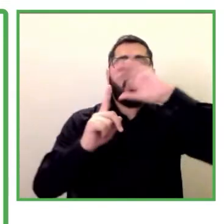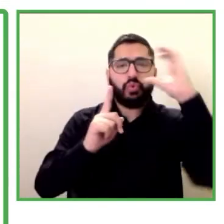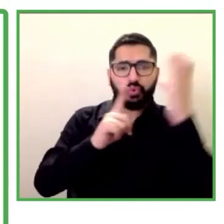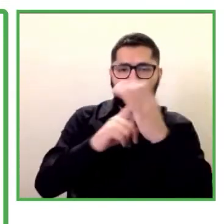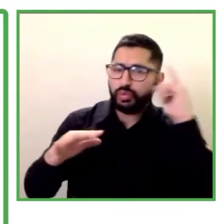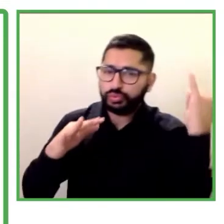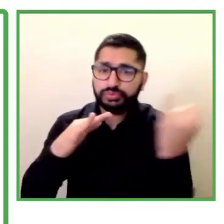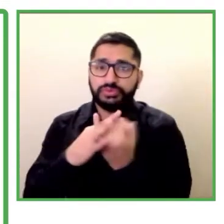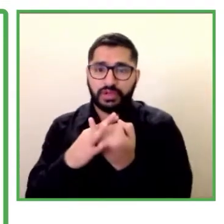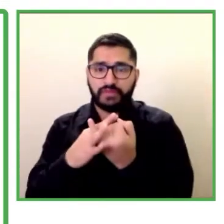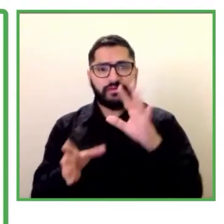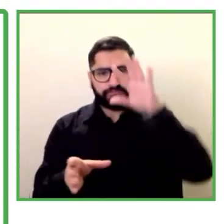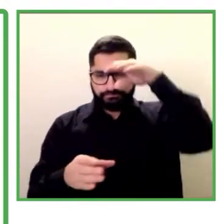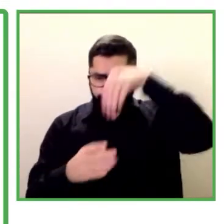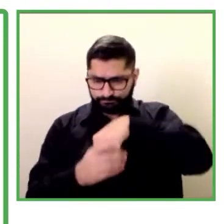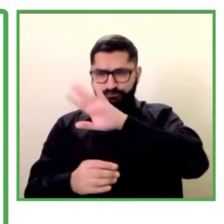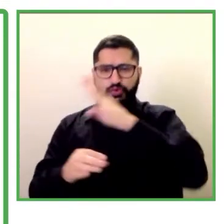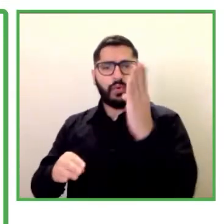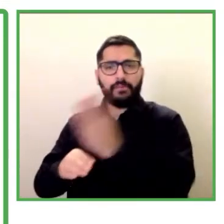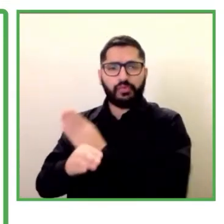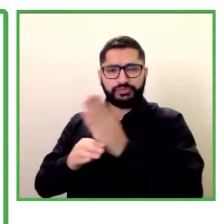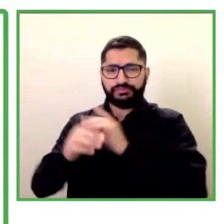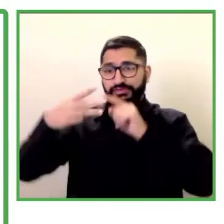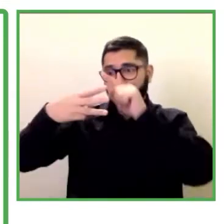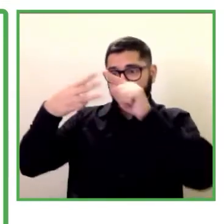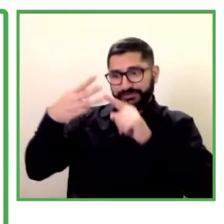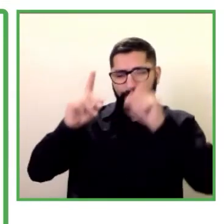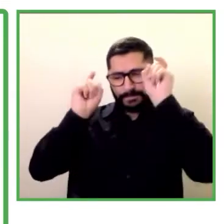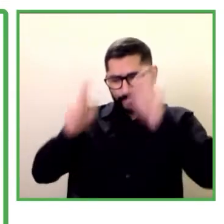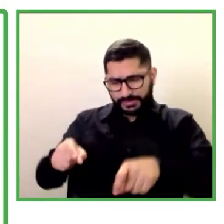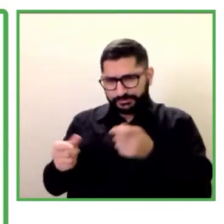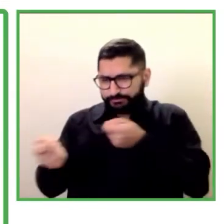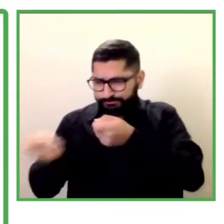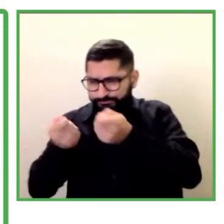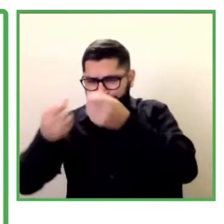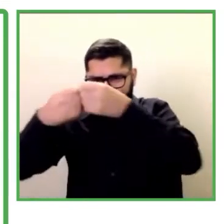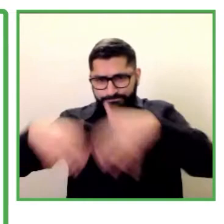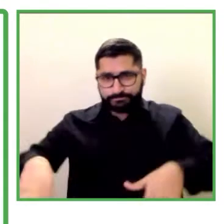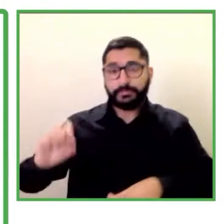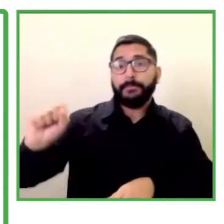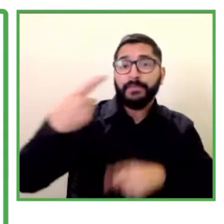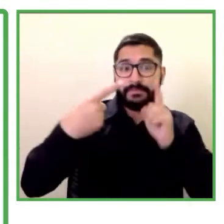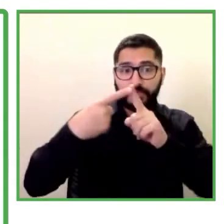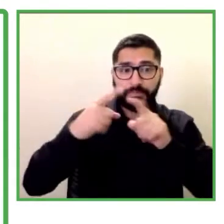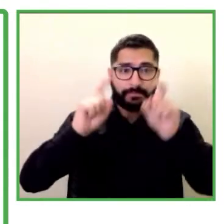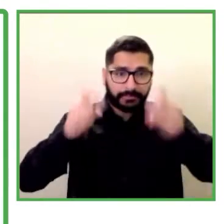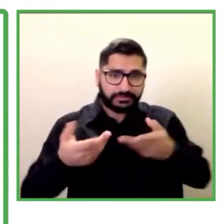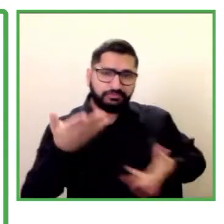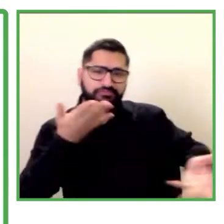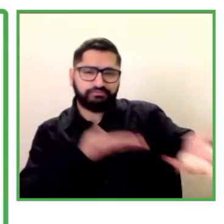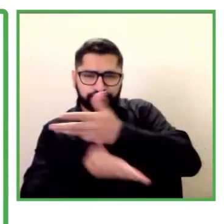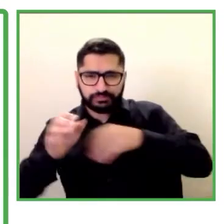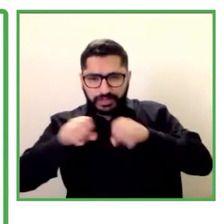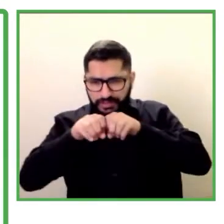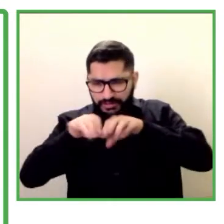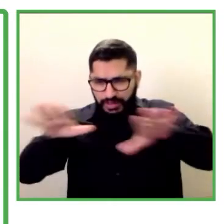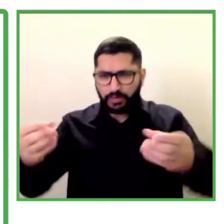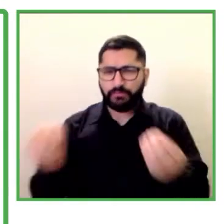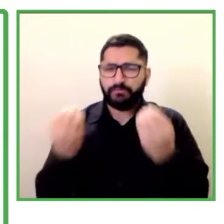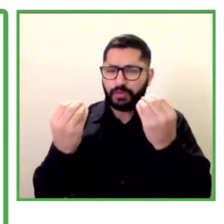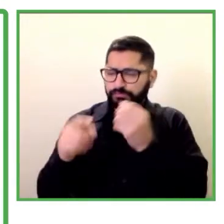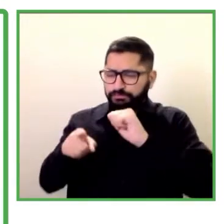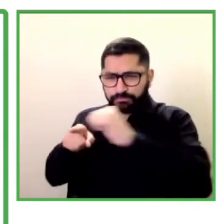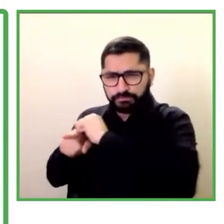tres objetivos estratégicos primero consensuar y difundir buenas prácticas porque esto fue lo que nos dio origen y lo que por supuesto nos da